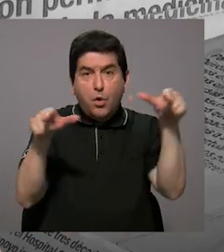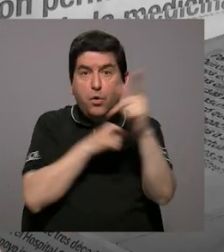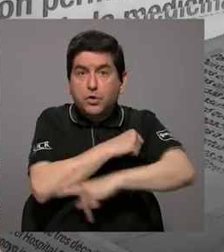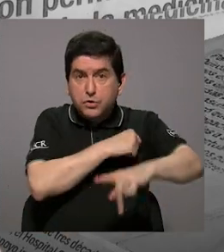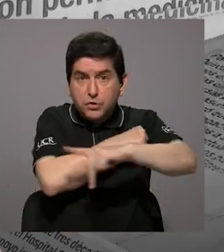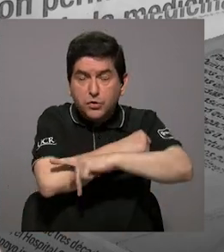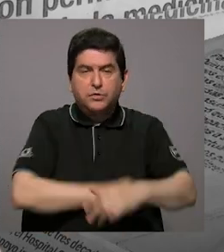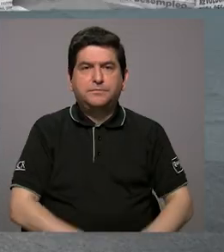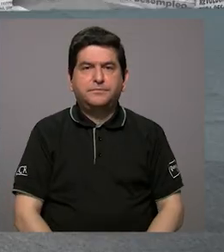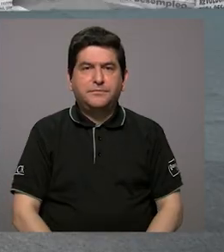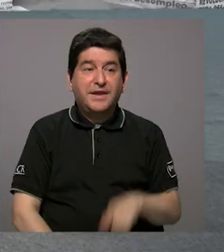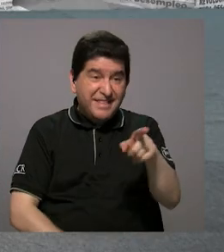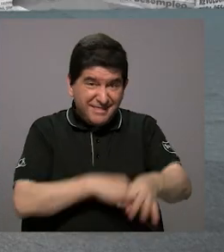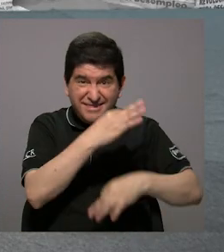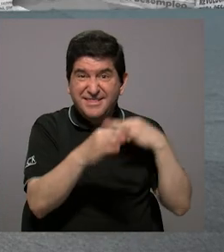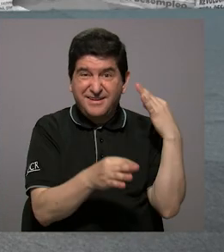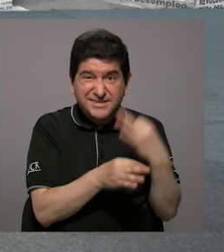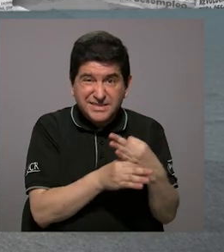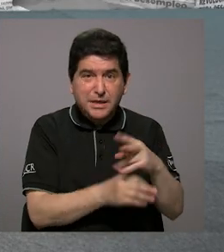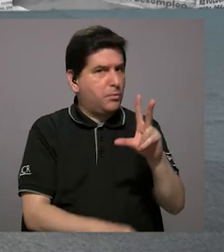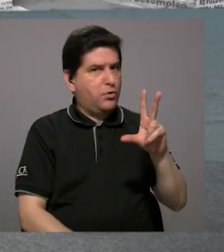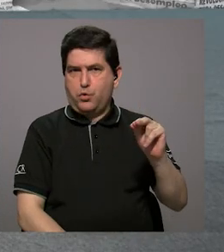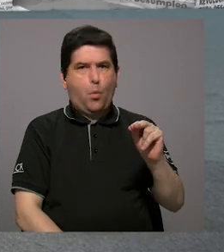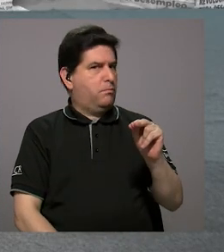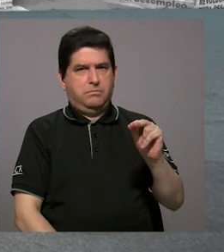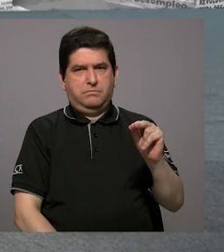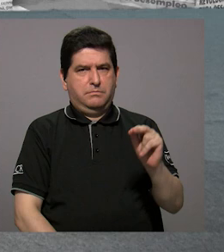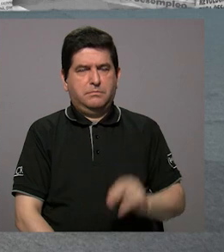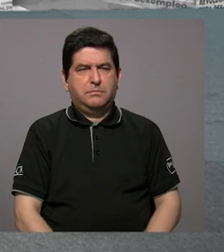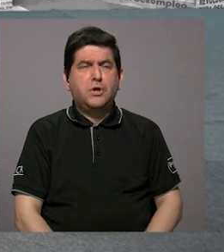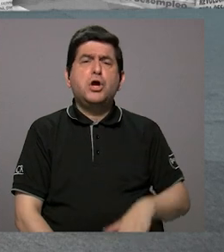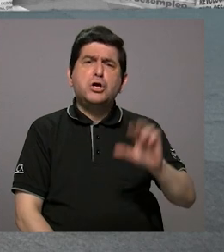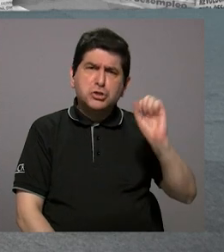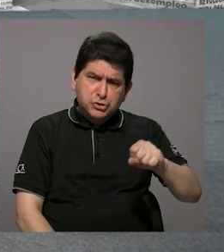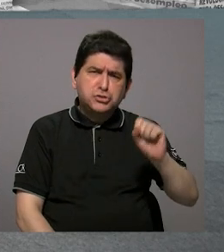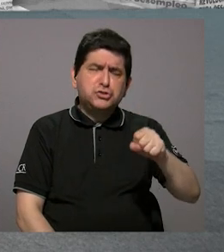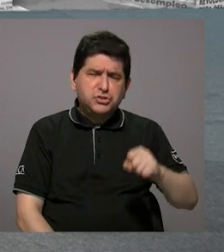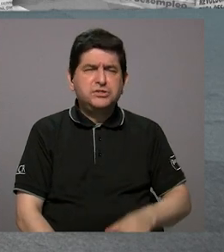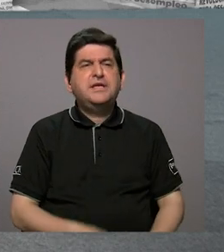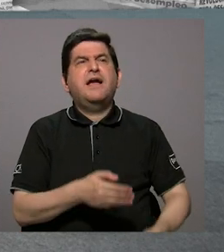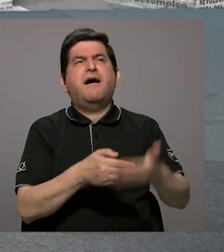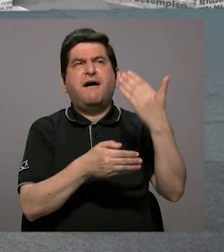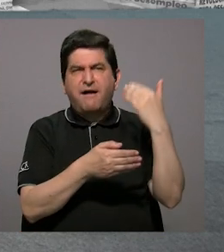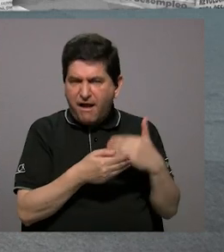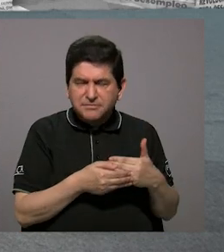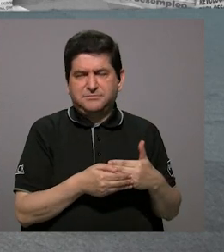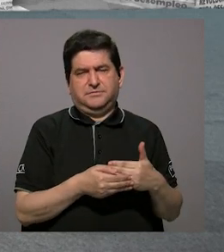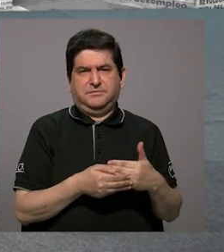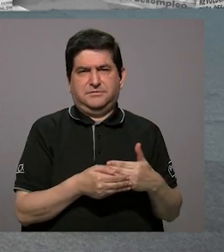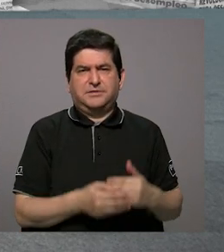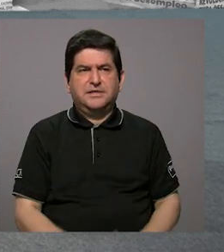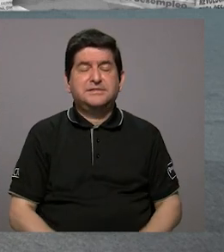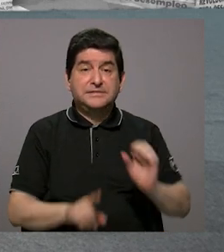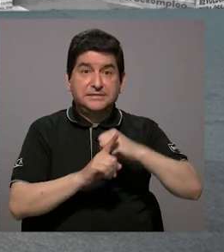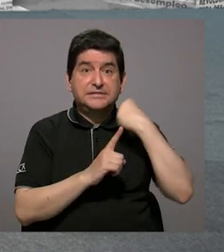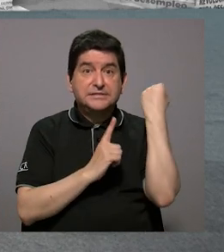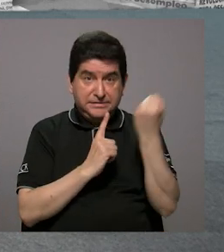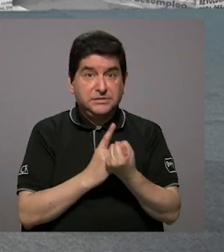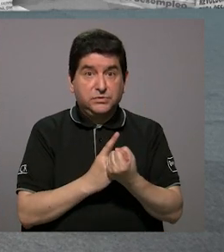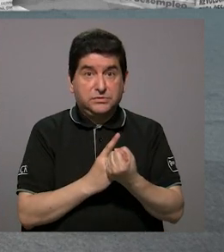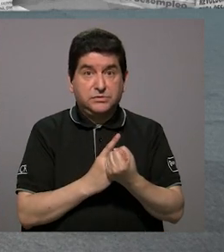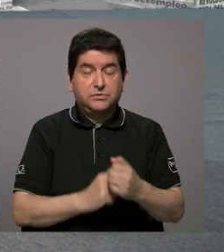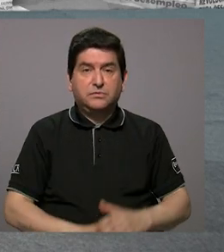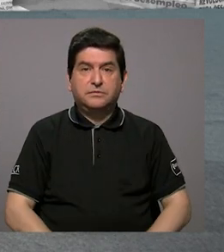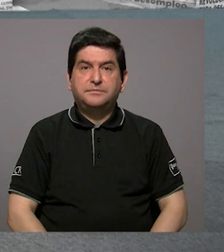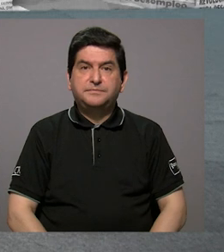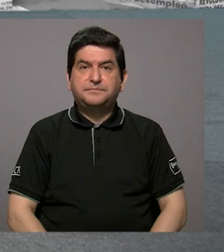lugar del país? De este tipo, no. En su momento sí estuvimos en una situación en